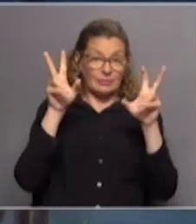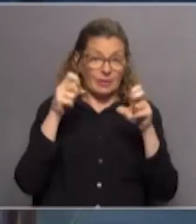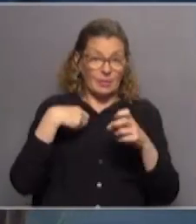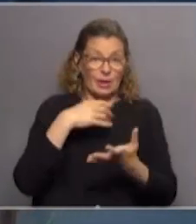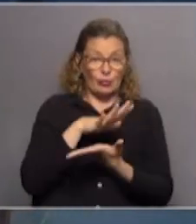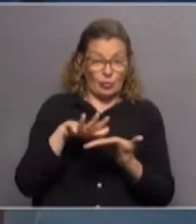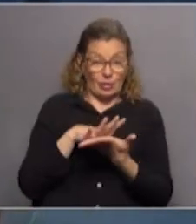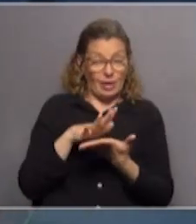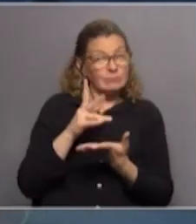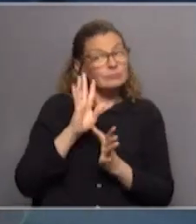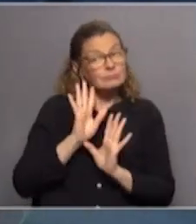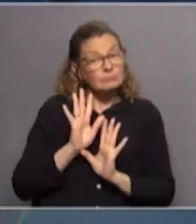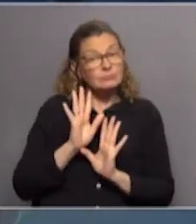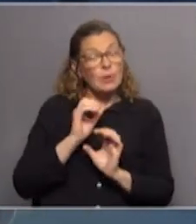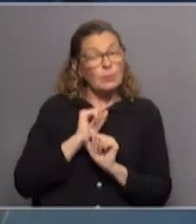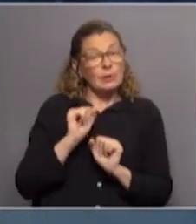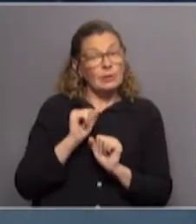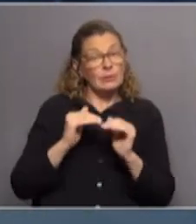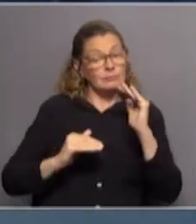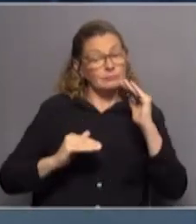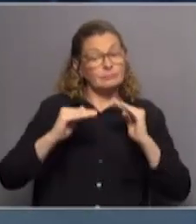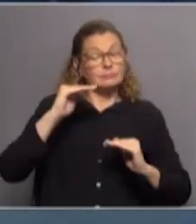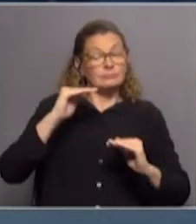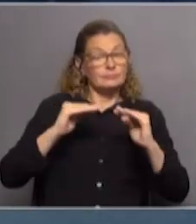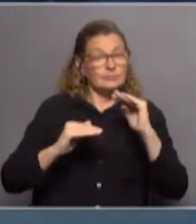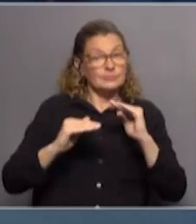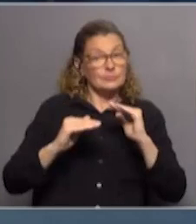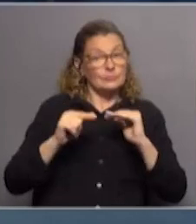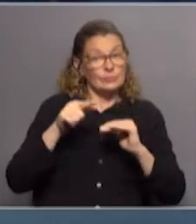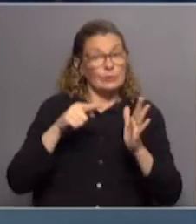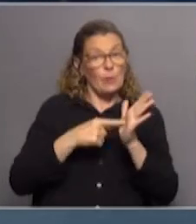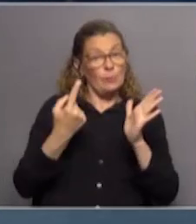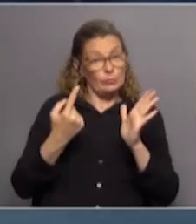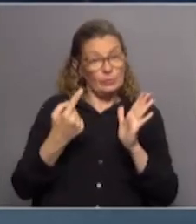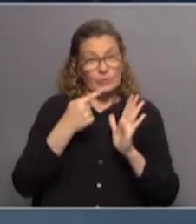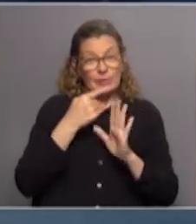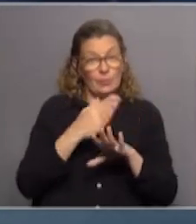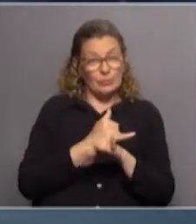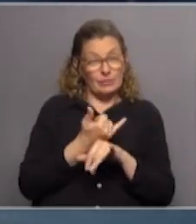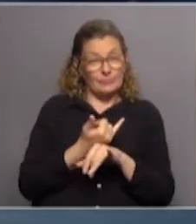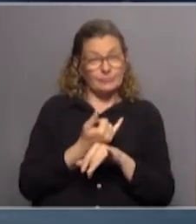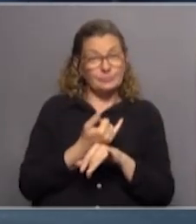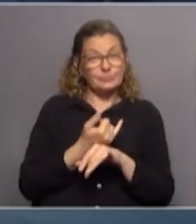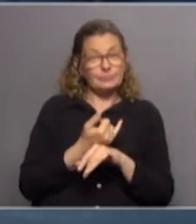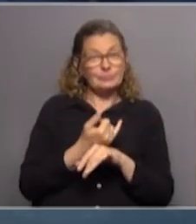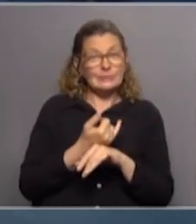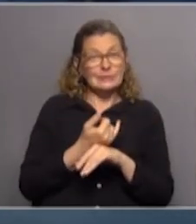la sociedad civil, puede ser que mueva la balanza para un lado o para otro. En estos puntos, bueno, como decíamos ya, tan